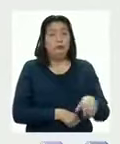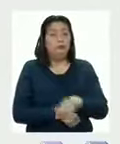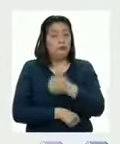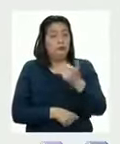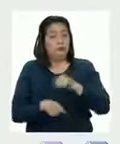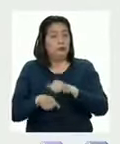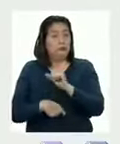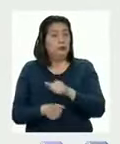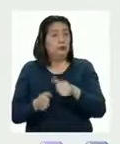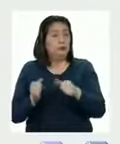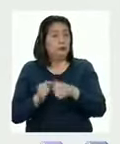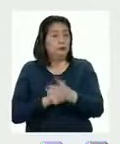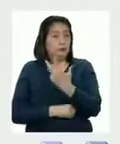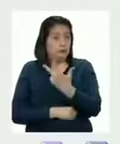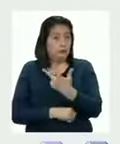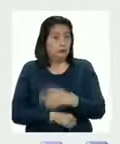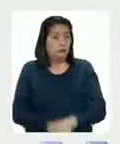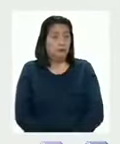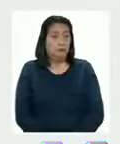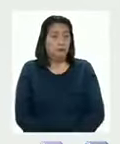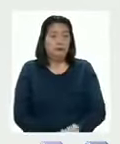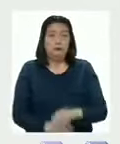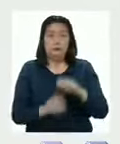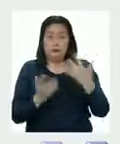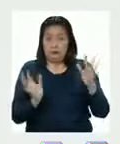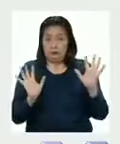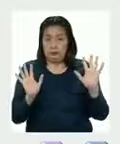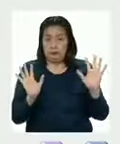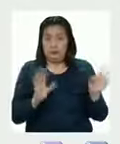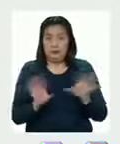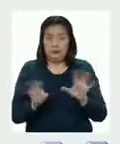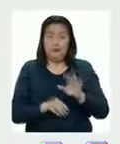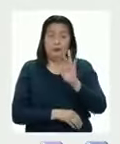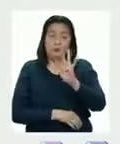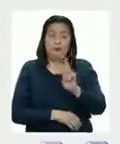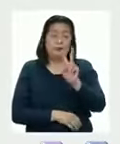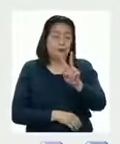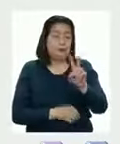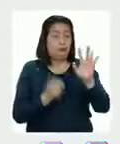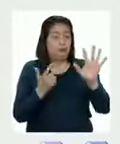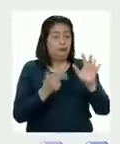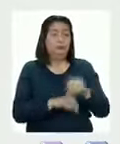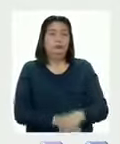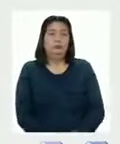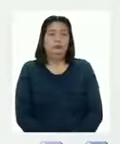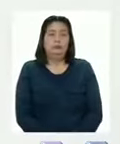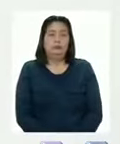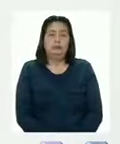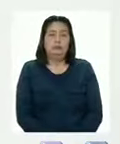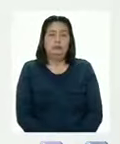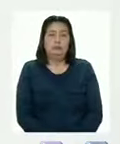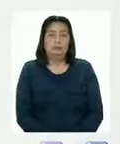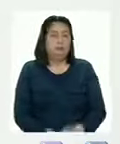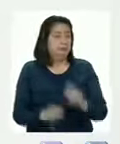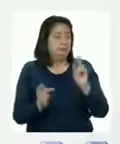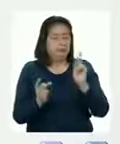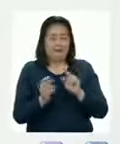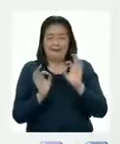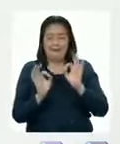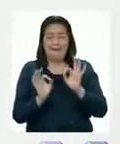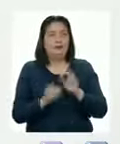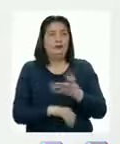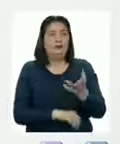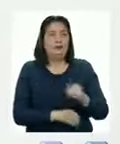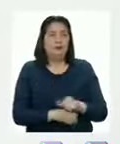cinco y la otra en la del tres Y formar así el número cuatrocientos veintiocho ¡Perfecto,